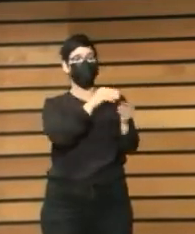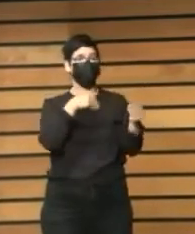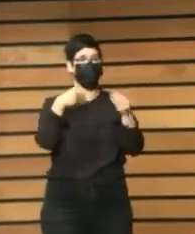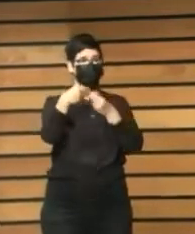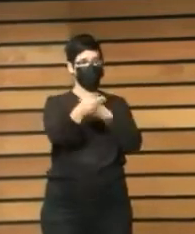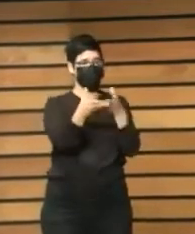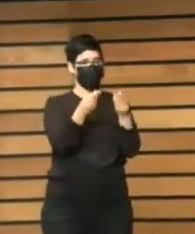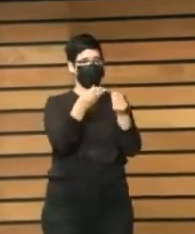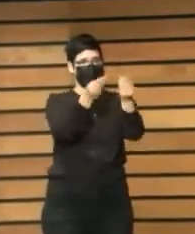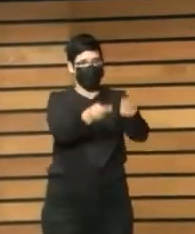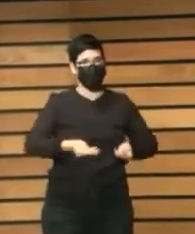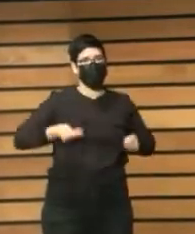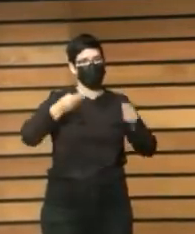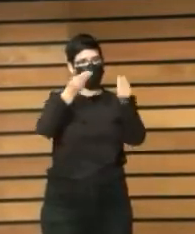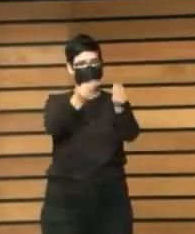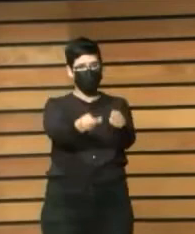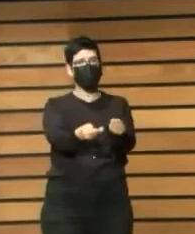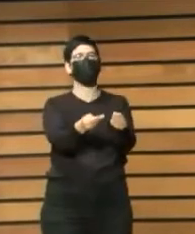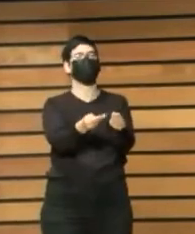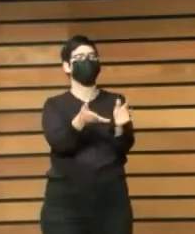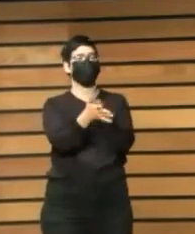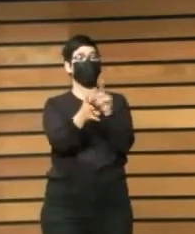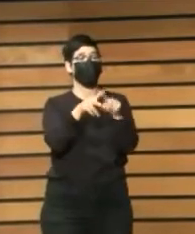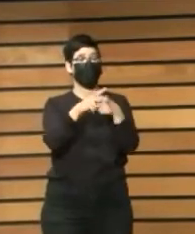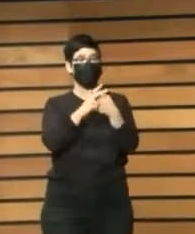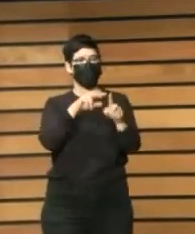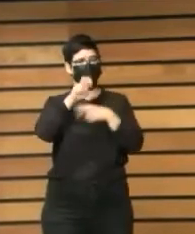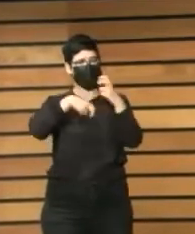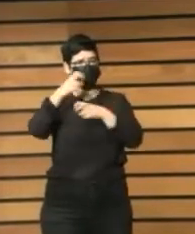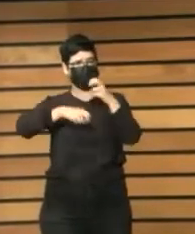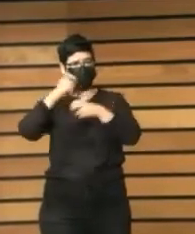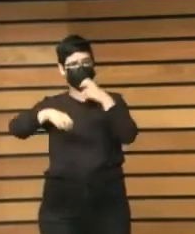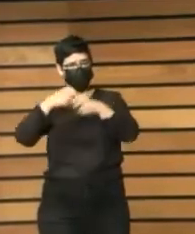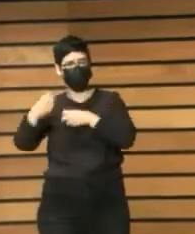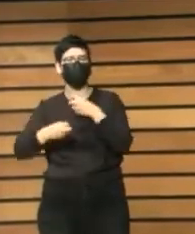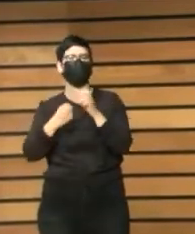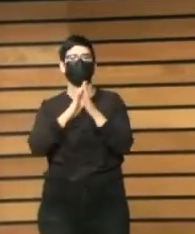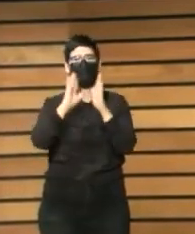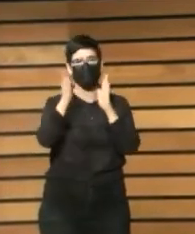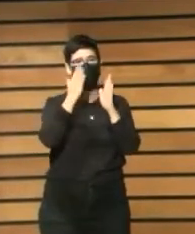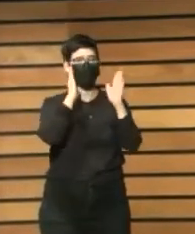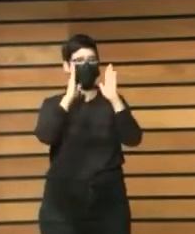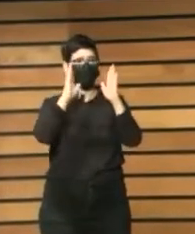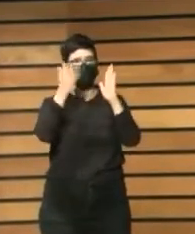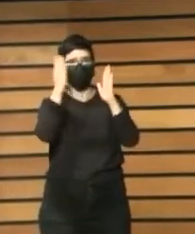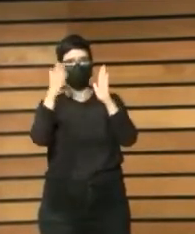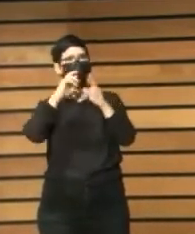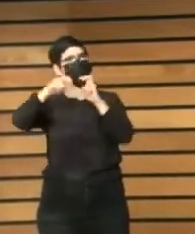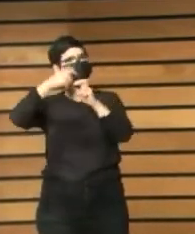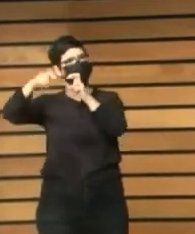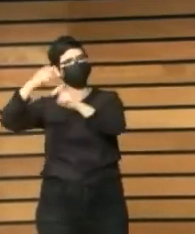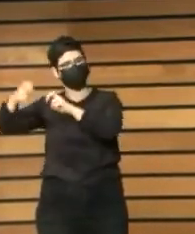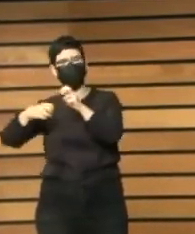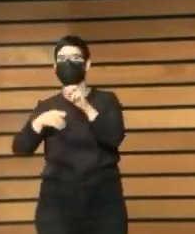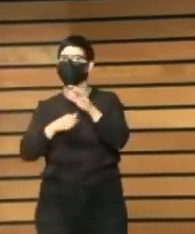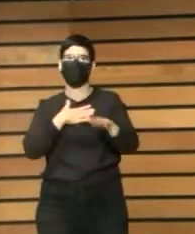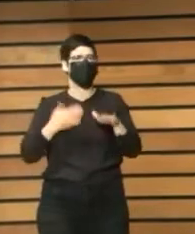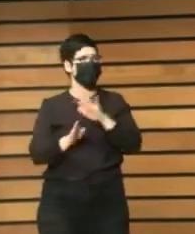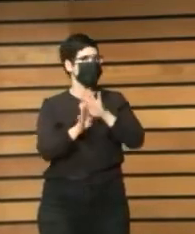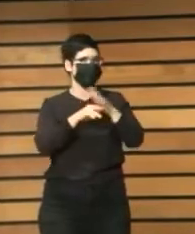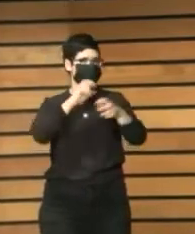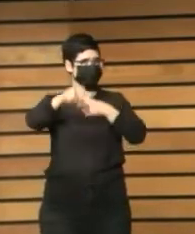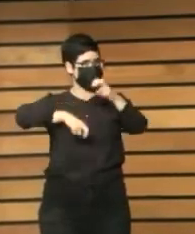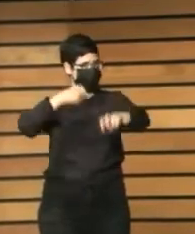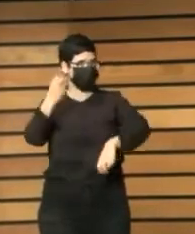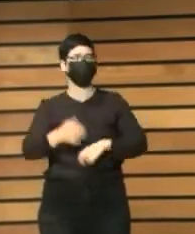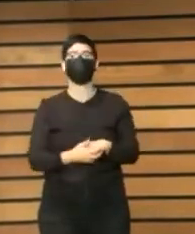como os comentaba es una herramienta viva que actualizamos periódicamente y pretendemos seguir actualizando y luego nos hemos aproximado a